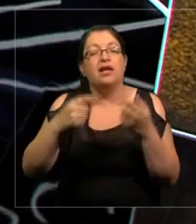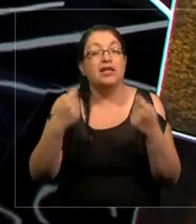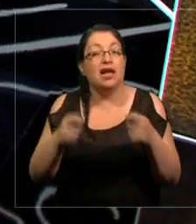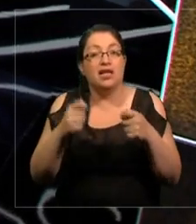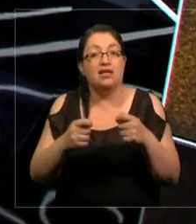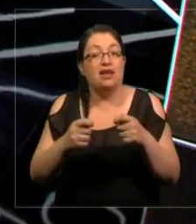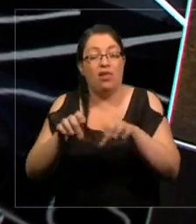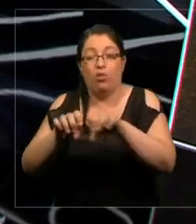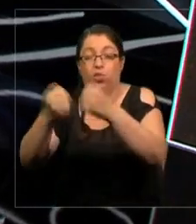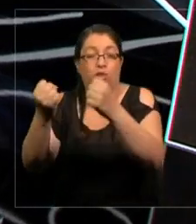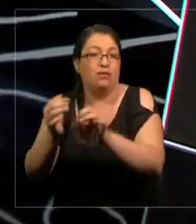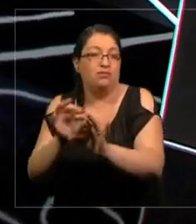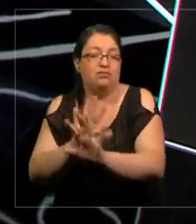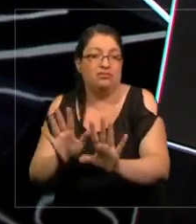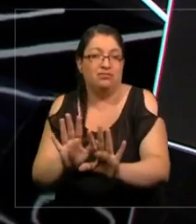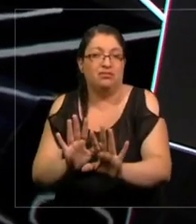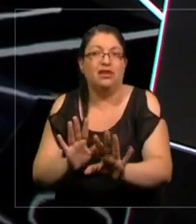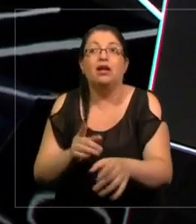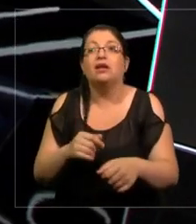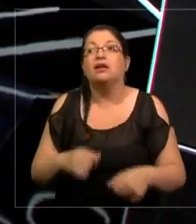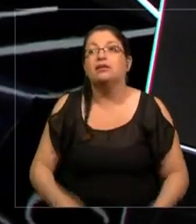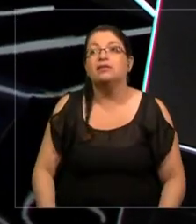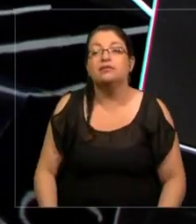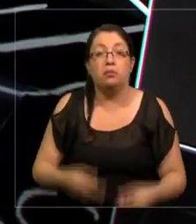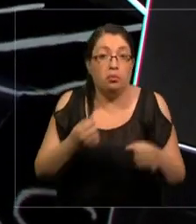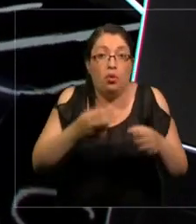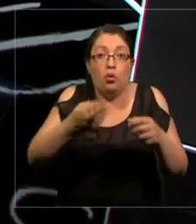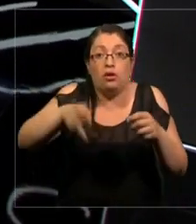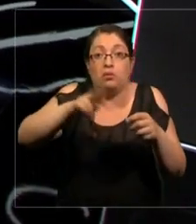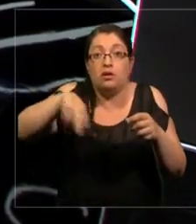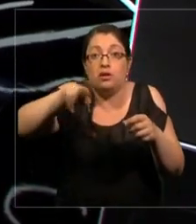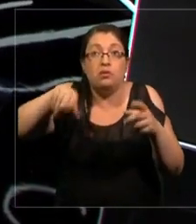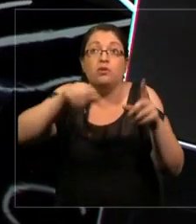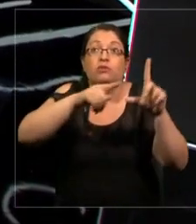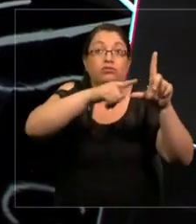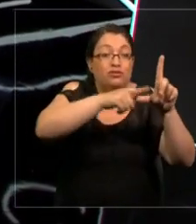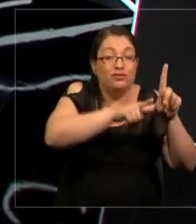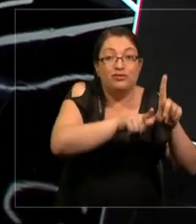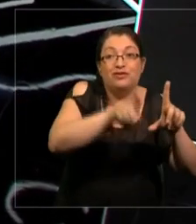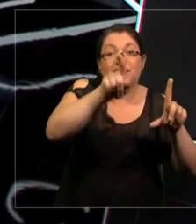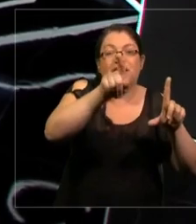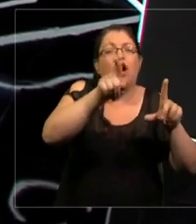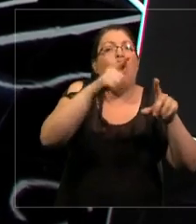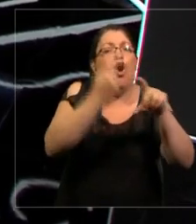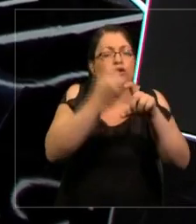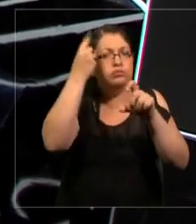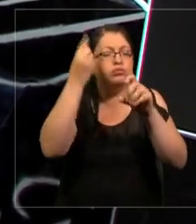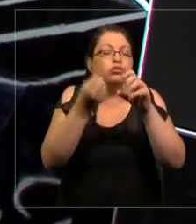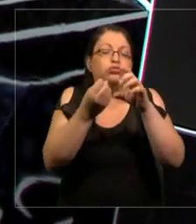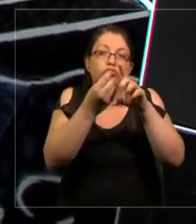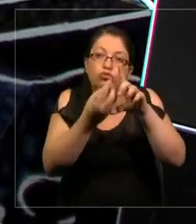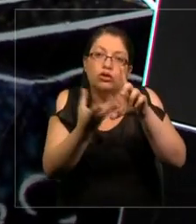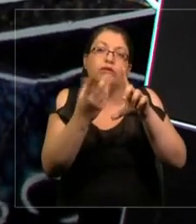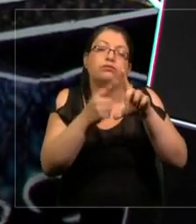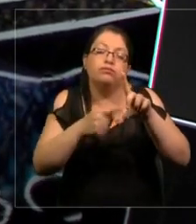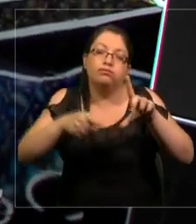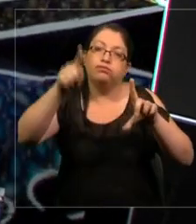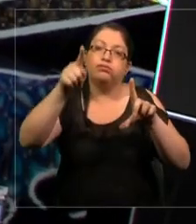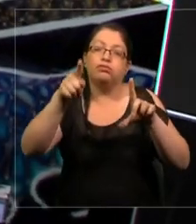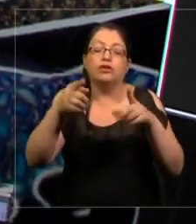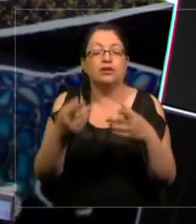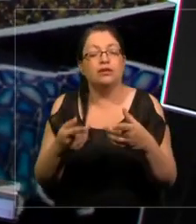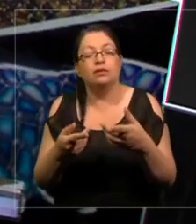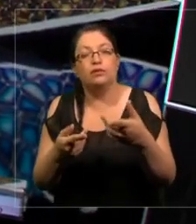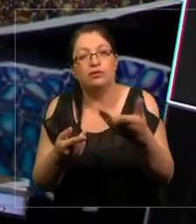a la singularidad. Puedo repetir esto. Si la demanda requiere crecimiento, debe tener